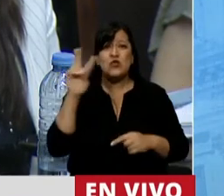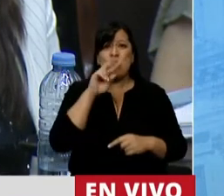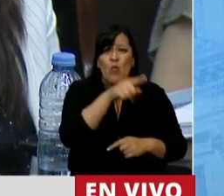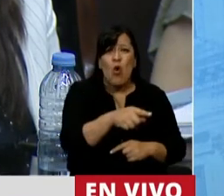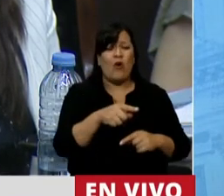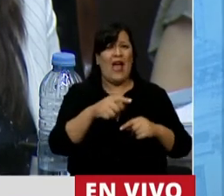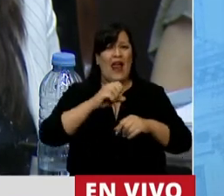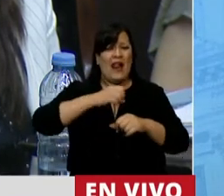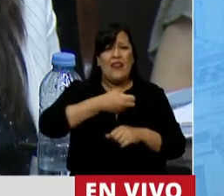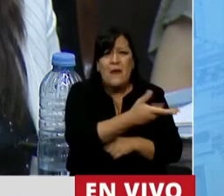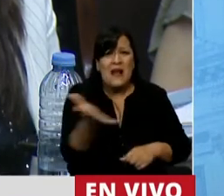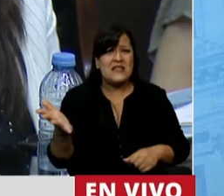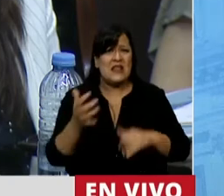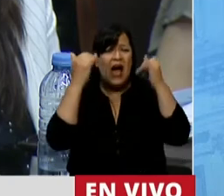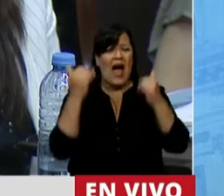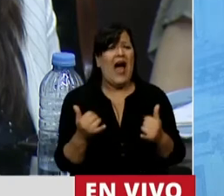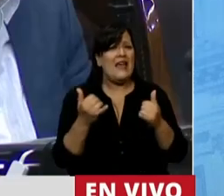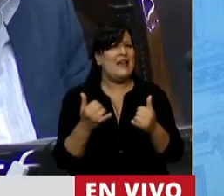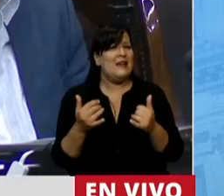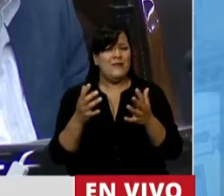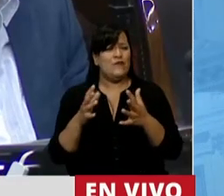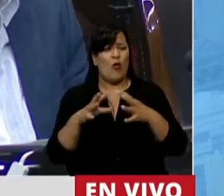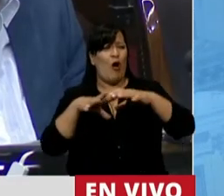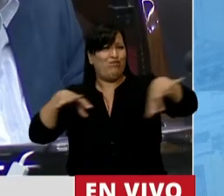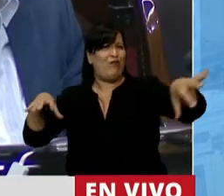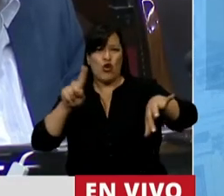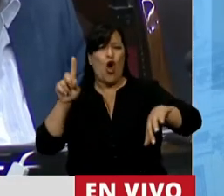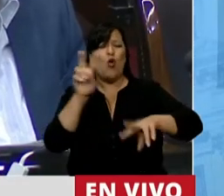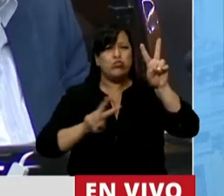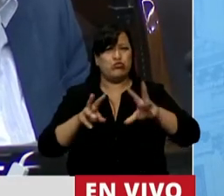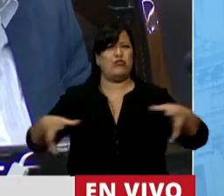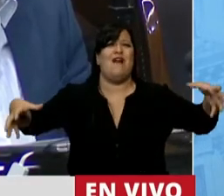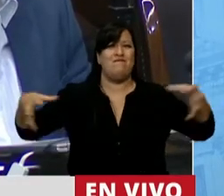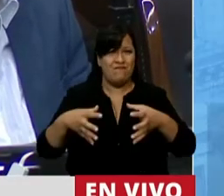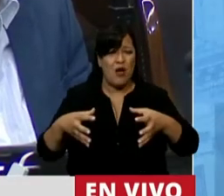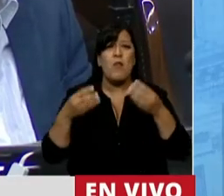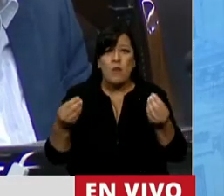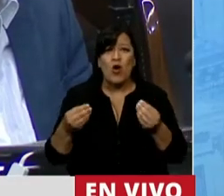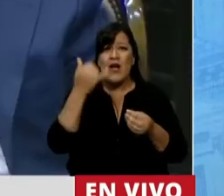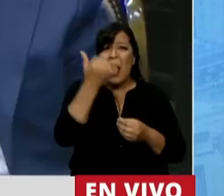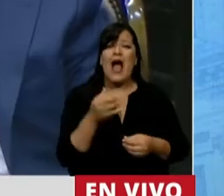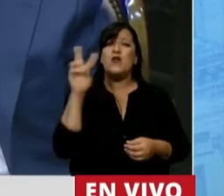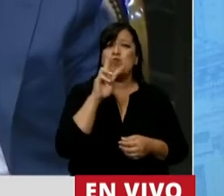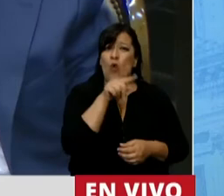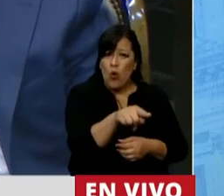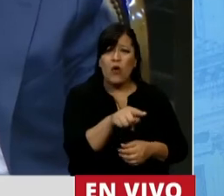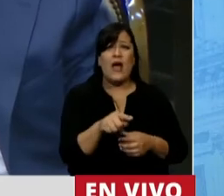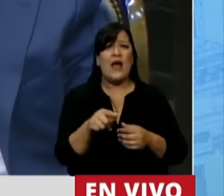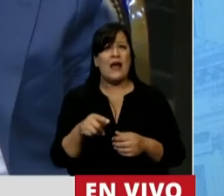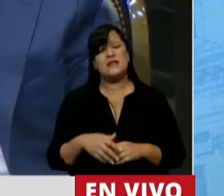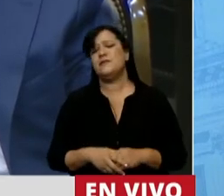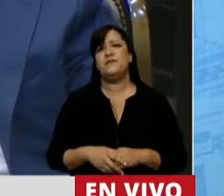y a la diversidad en otro lugar. ¿Saben por qué? ¿Por qué hay mujeres que tienen la